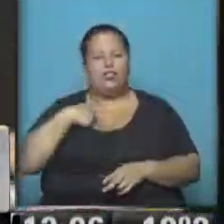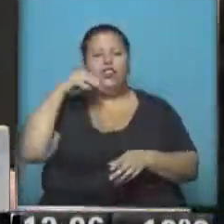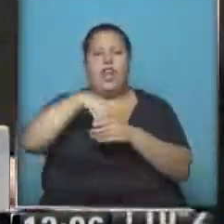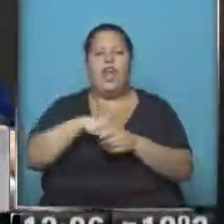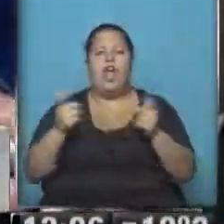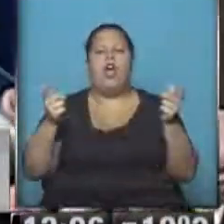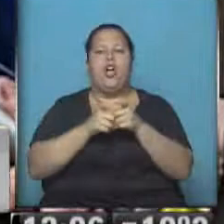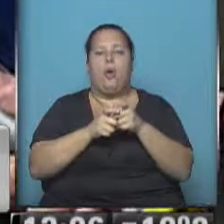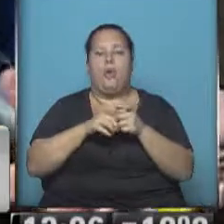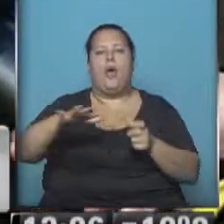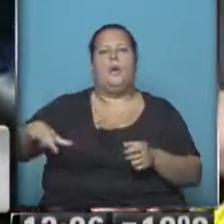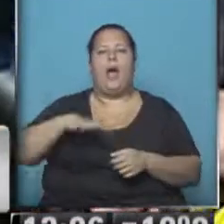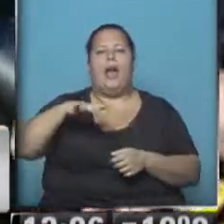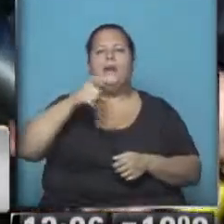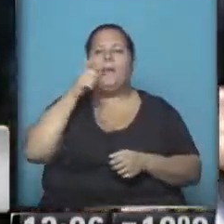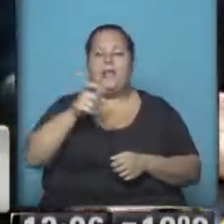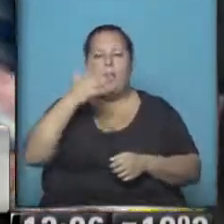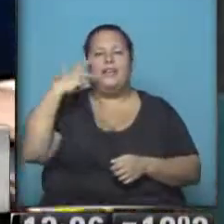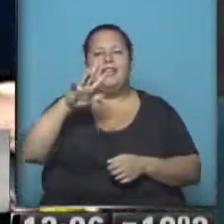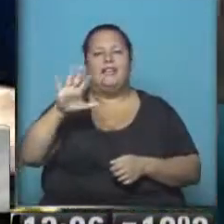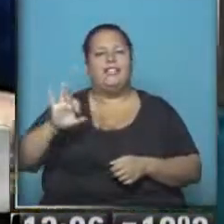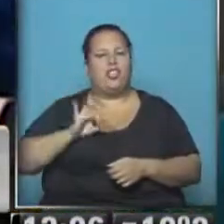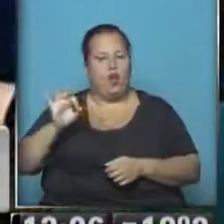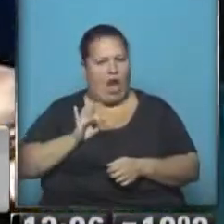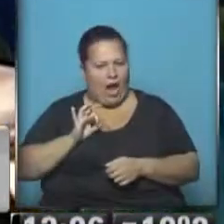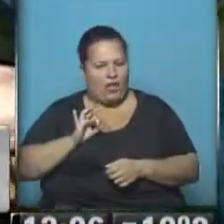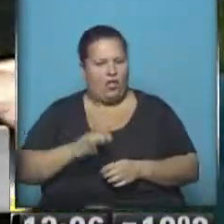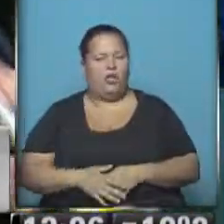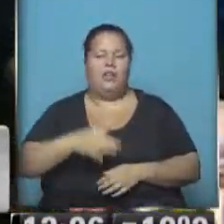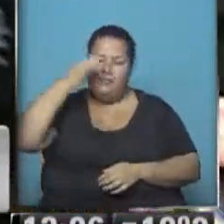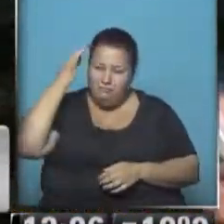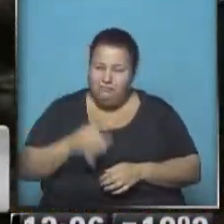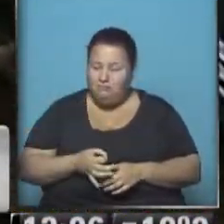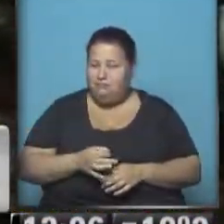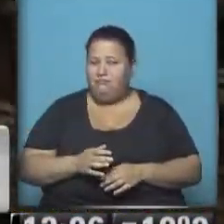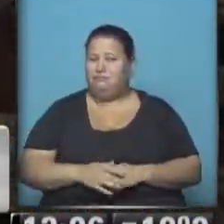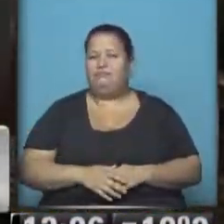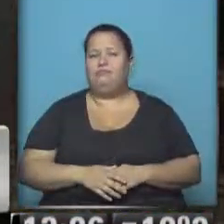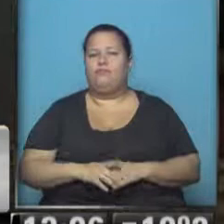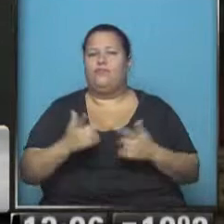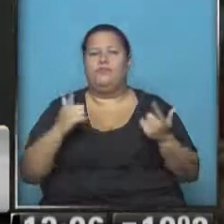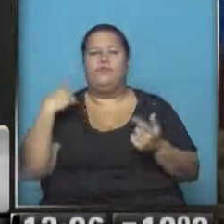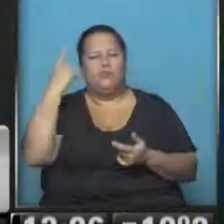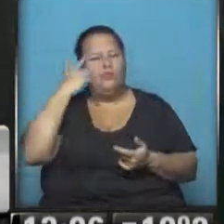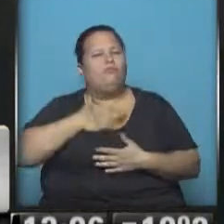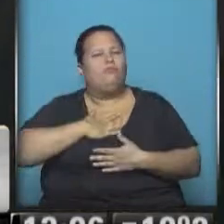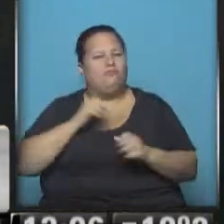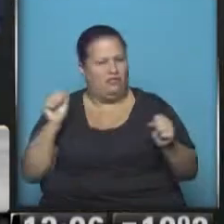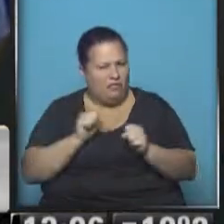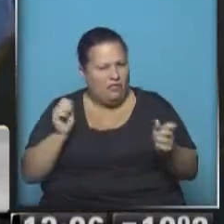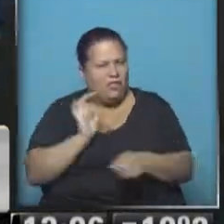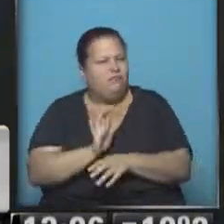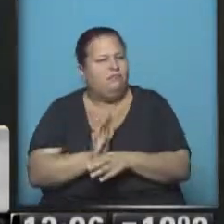la comunidad del barrio Piedra Buena hace 35 años y realmente no hay sensibilidad política.